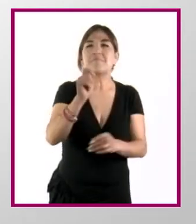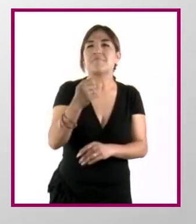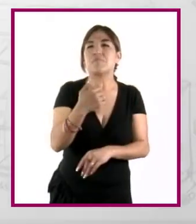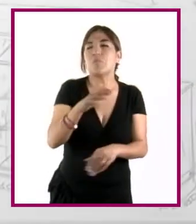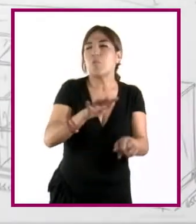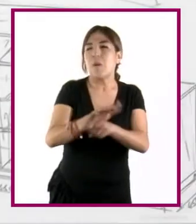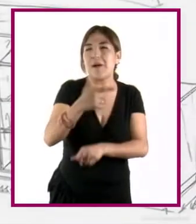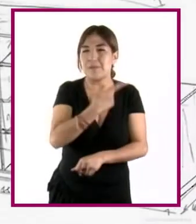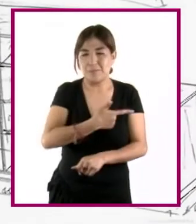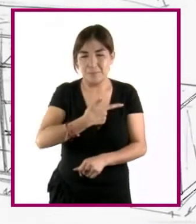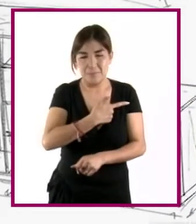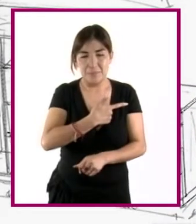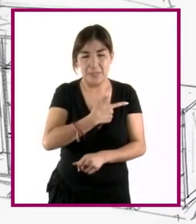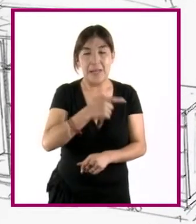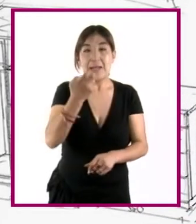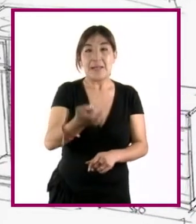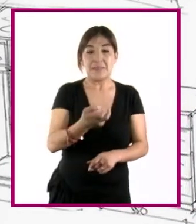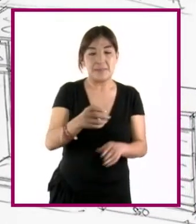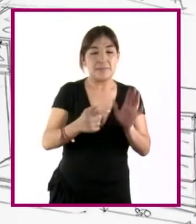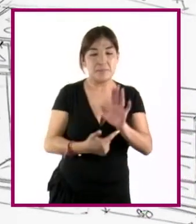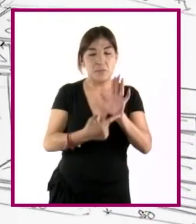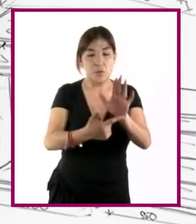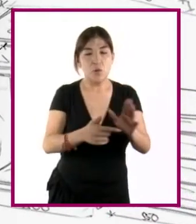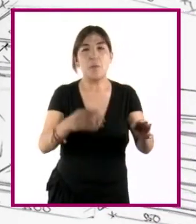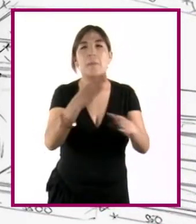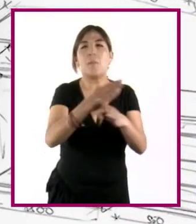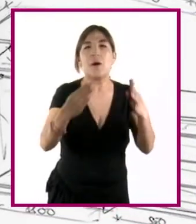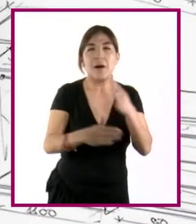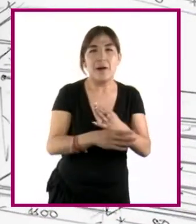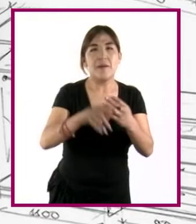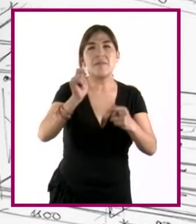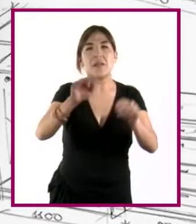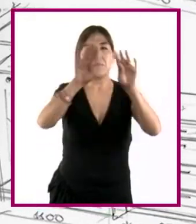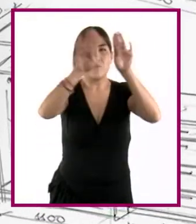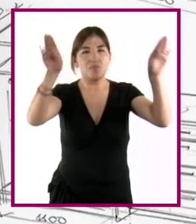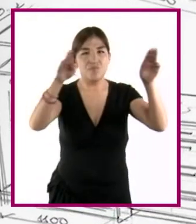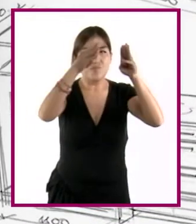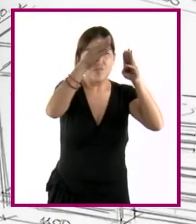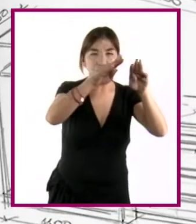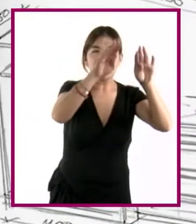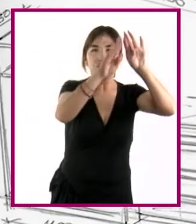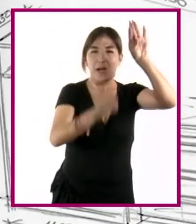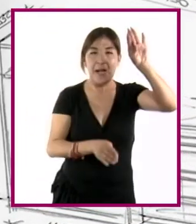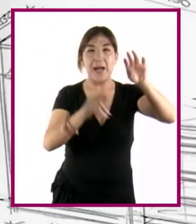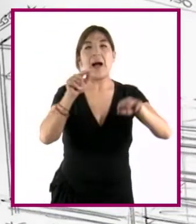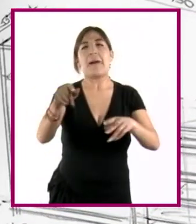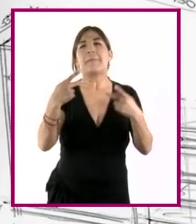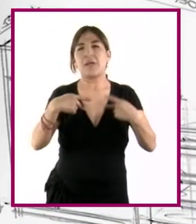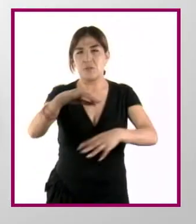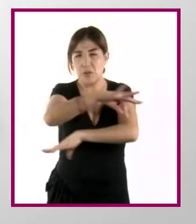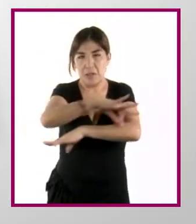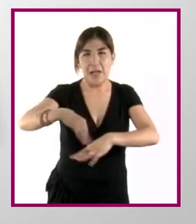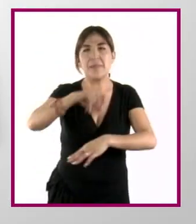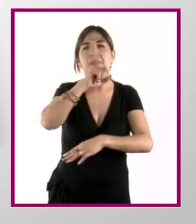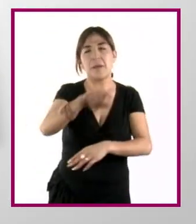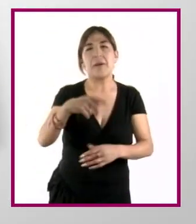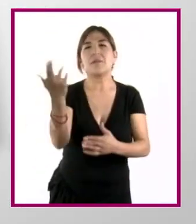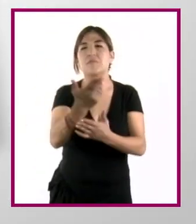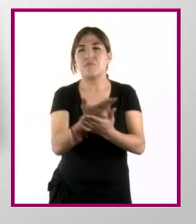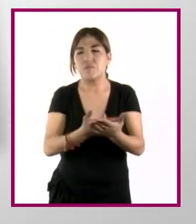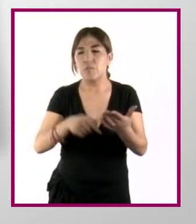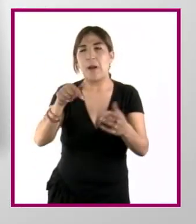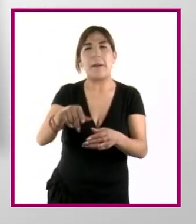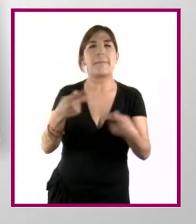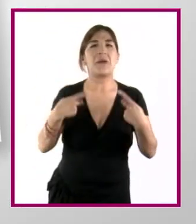rango suele utilizarse en la representación de objetos de mobiliario, tanto para los propios arquitectos como, en su caso, los diseñadores de muebles.